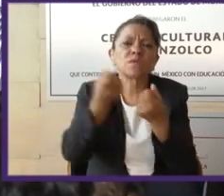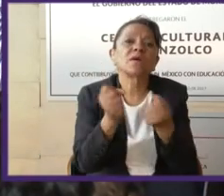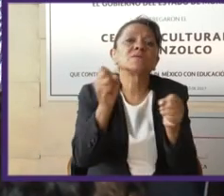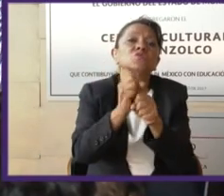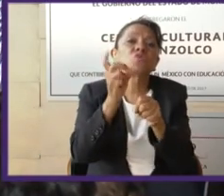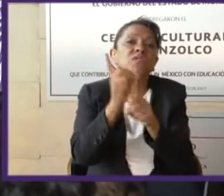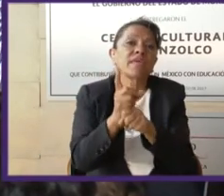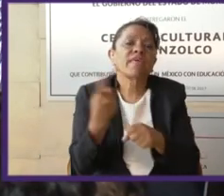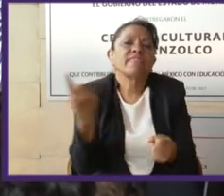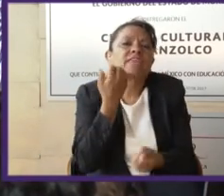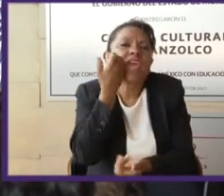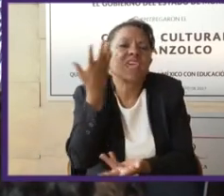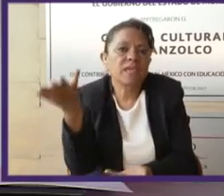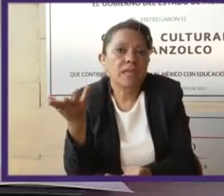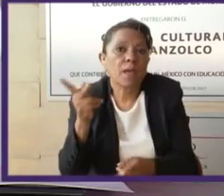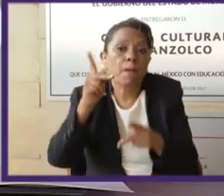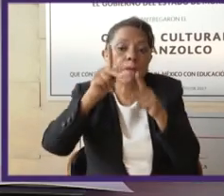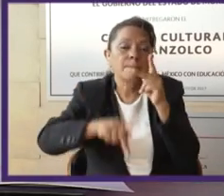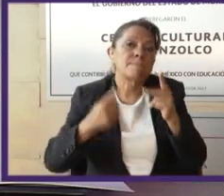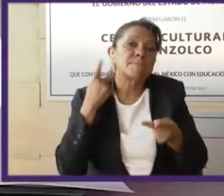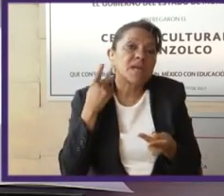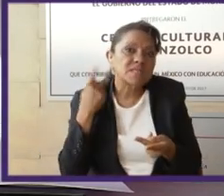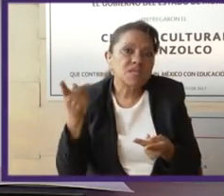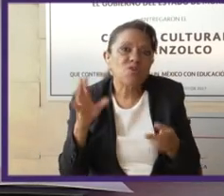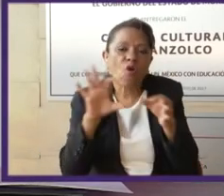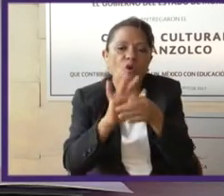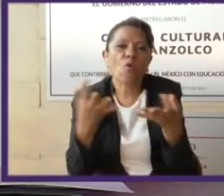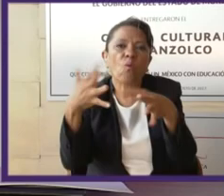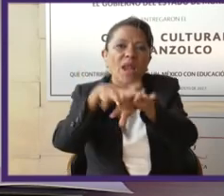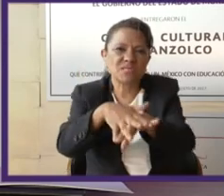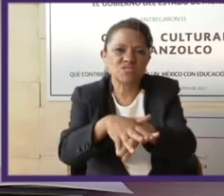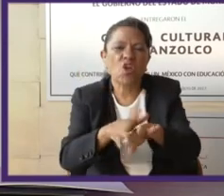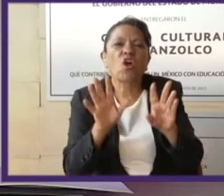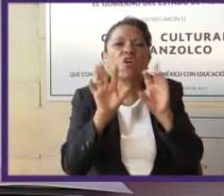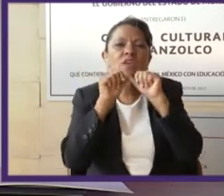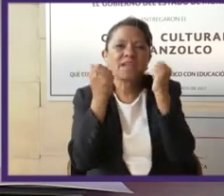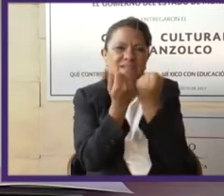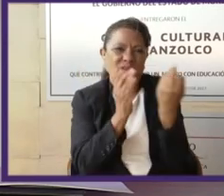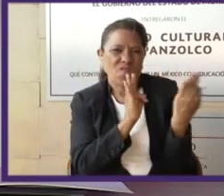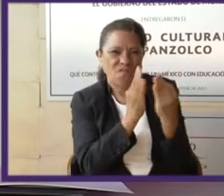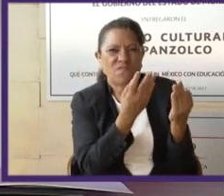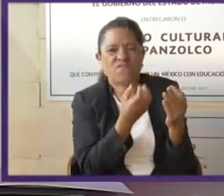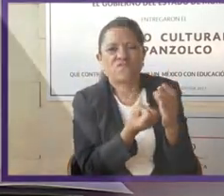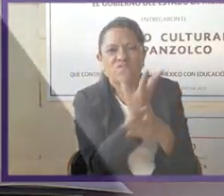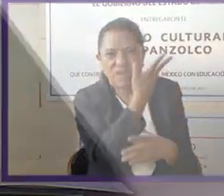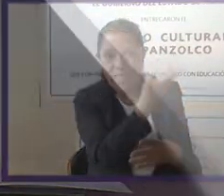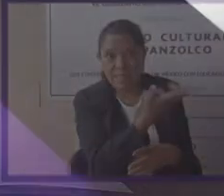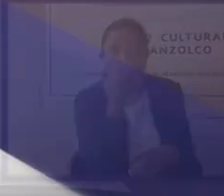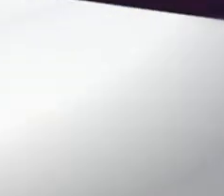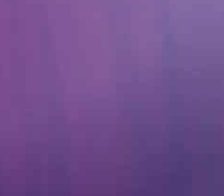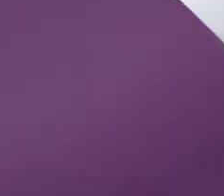los partidos, la coalición, el frente, y creo que eso nos va a orientar bastante.